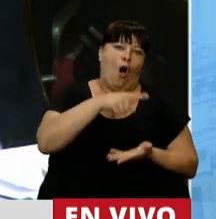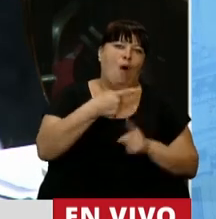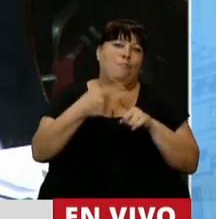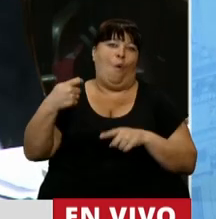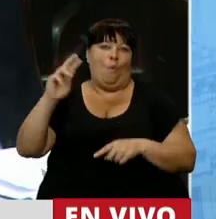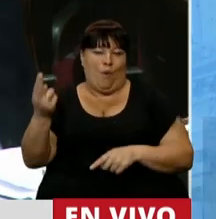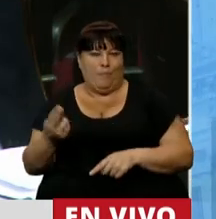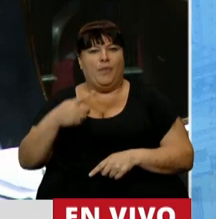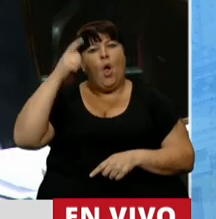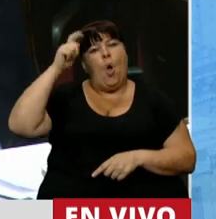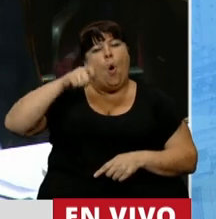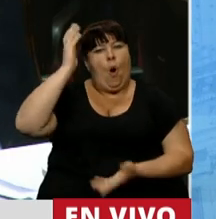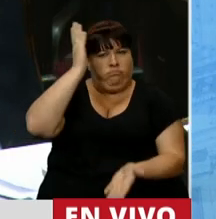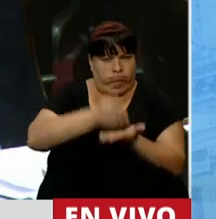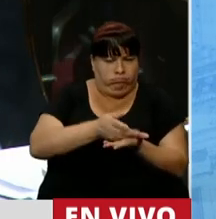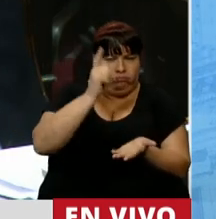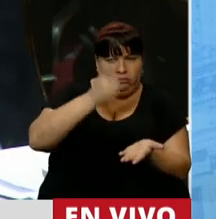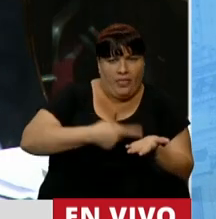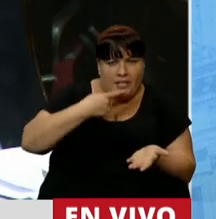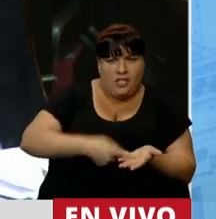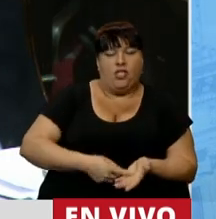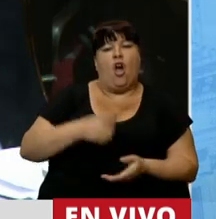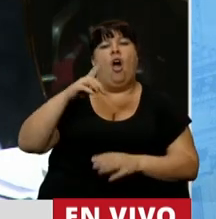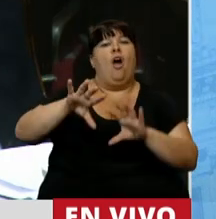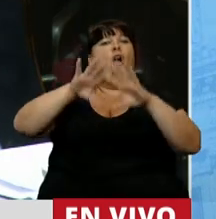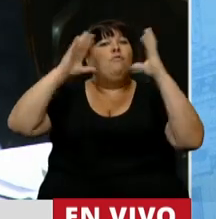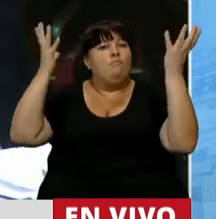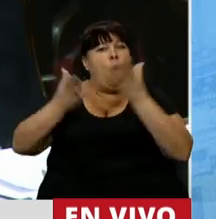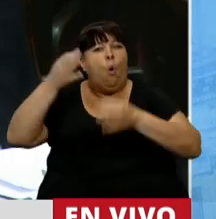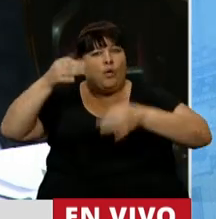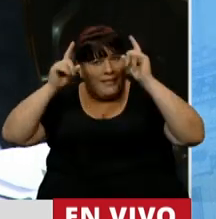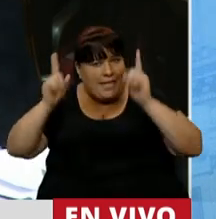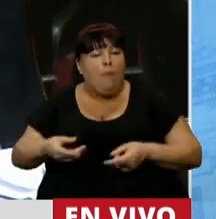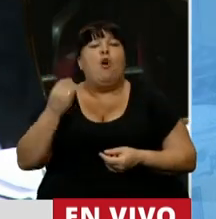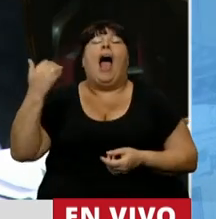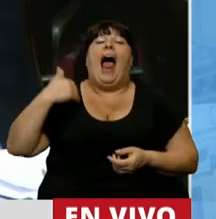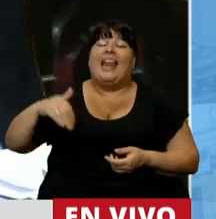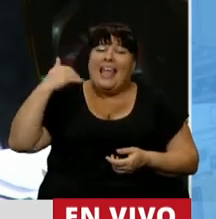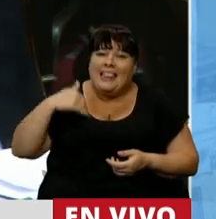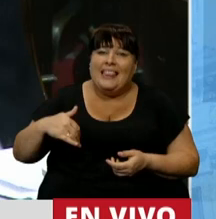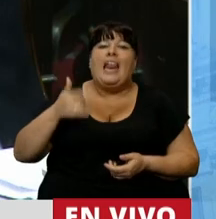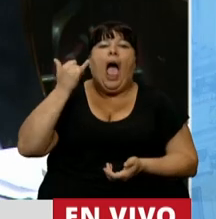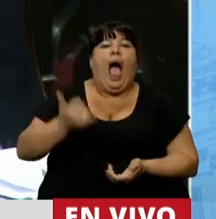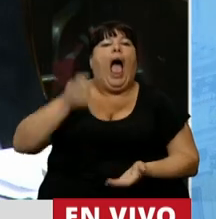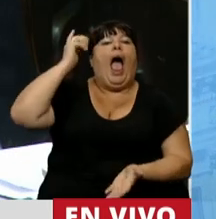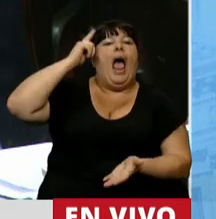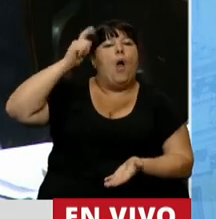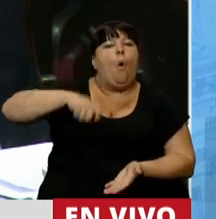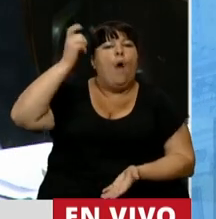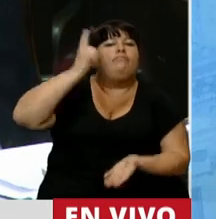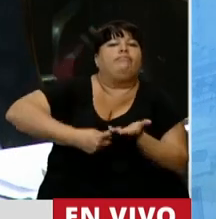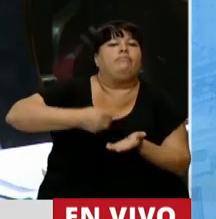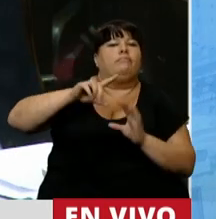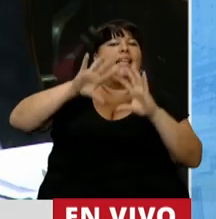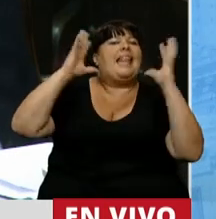de la Corte Suprema de Justicia, fallos de la Corte Internacional de Justicia, porque Argentina tiene fallo internacional